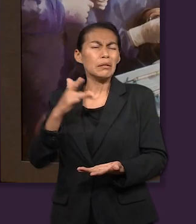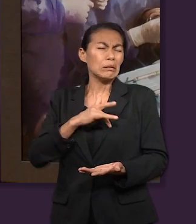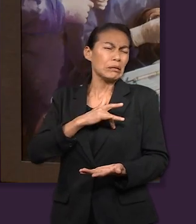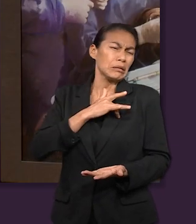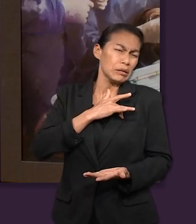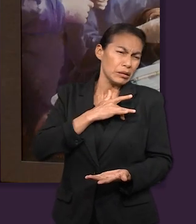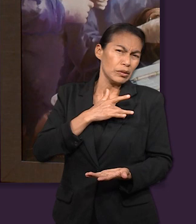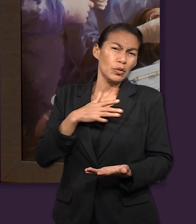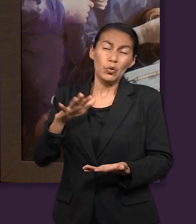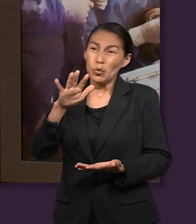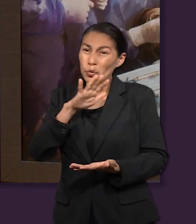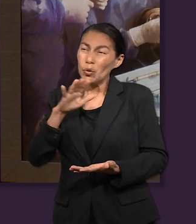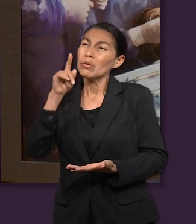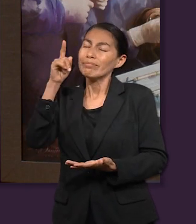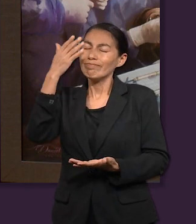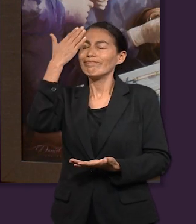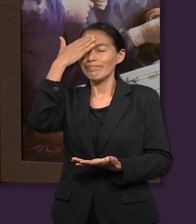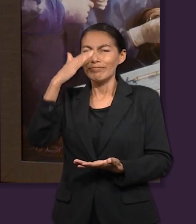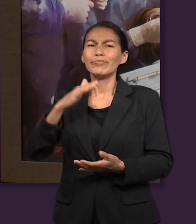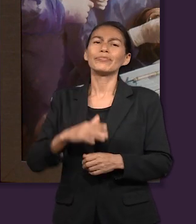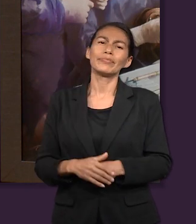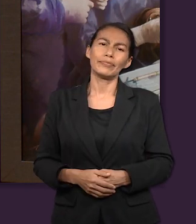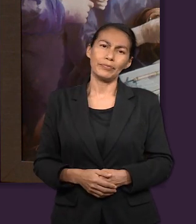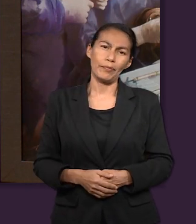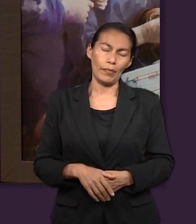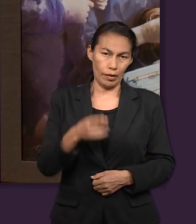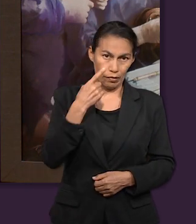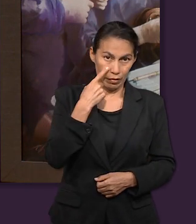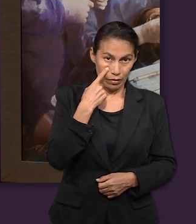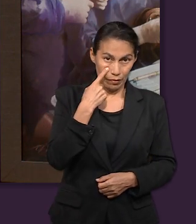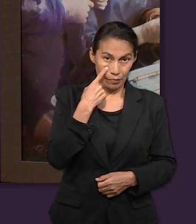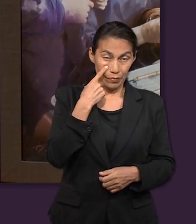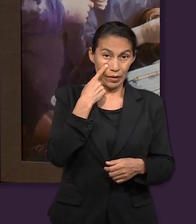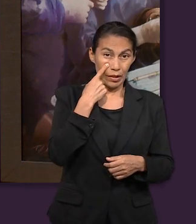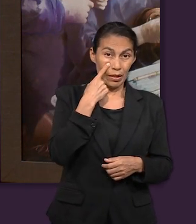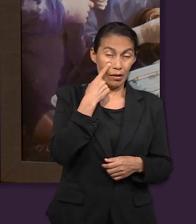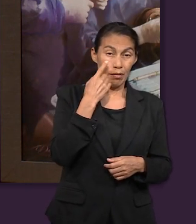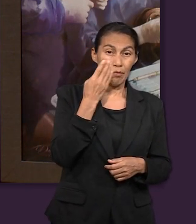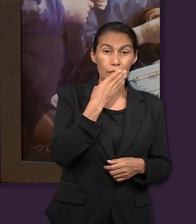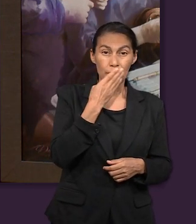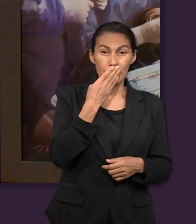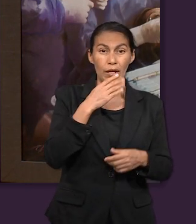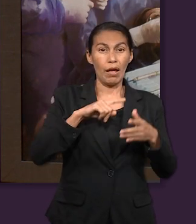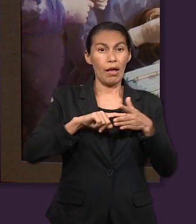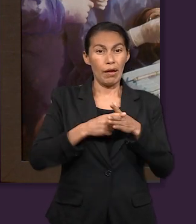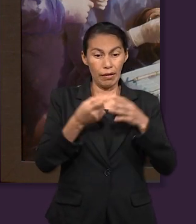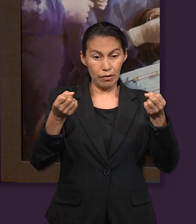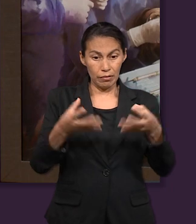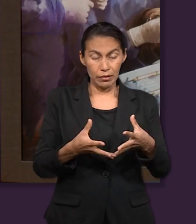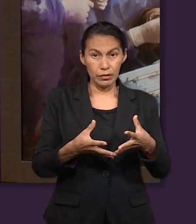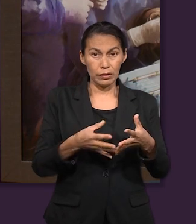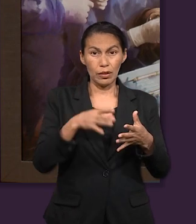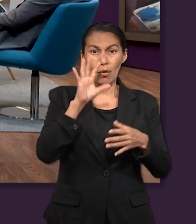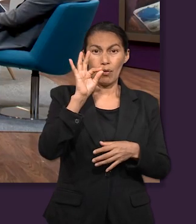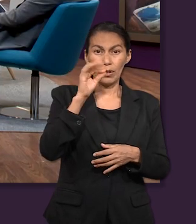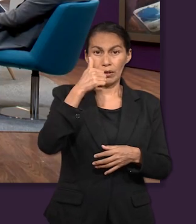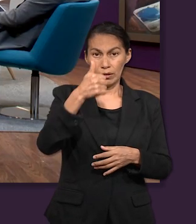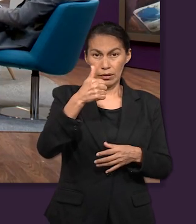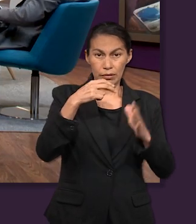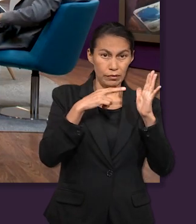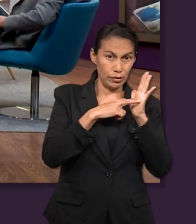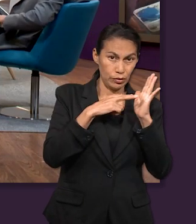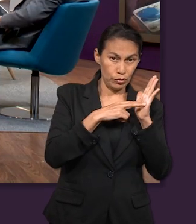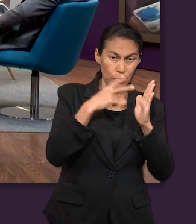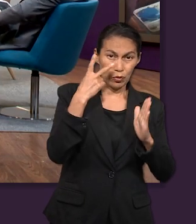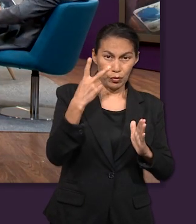sabe. Él conoce nuestros pensamientos, nuestros sentimientos. Y miren que en el capítulo 46,